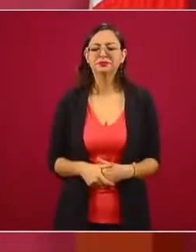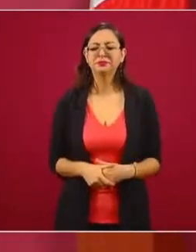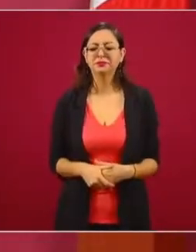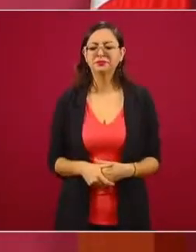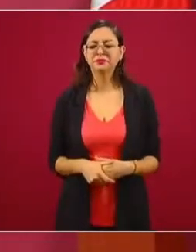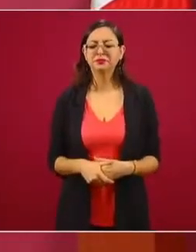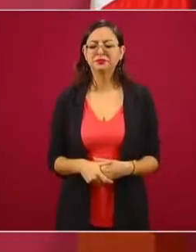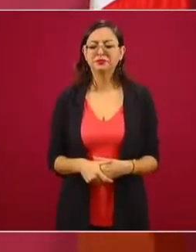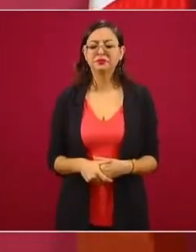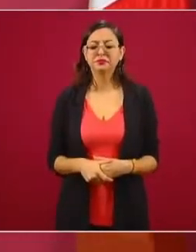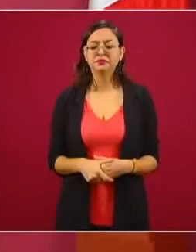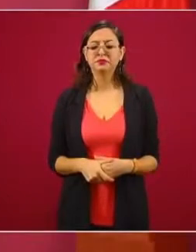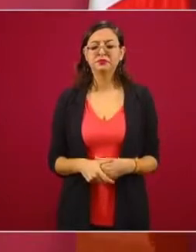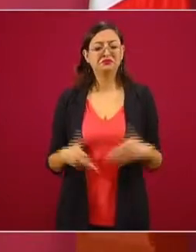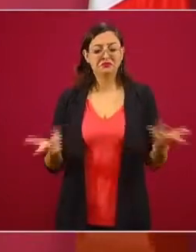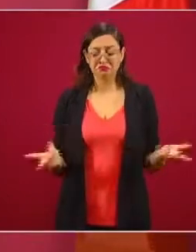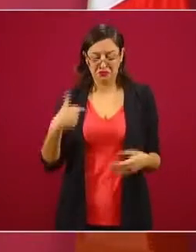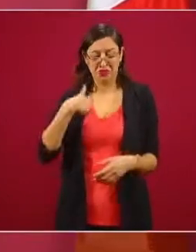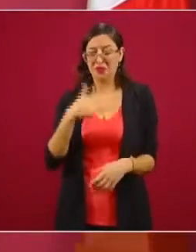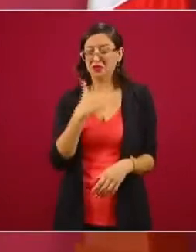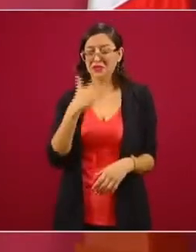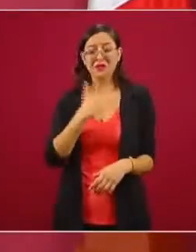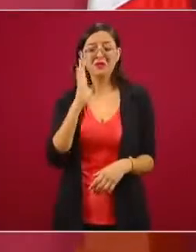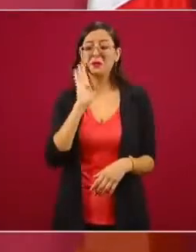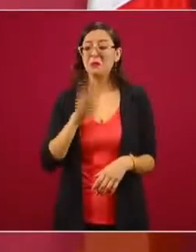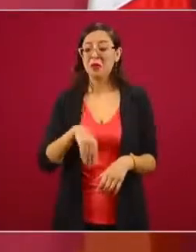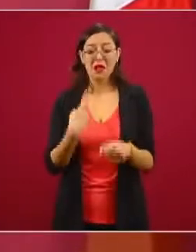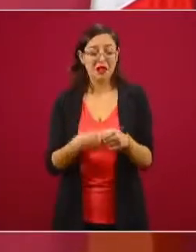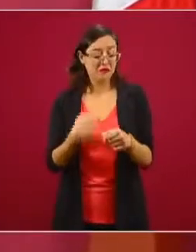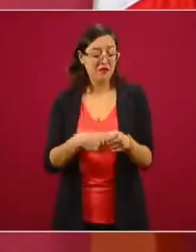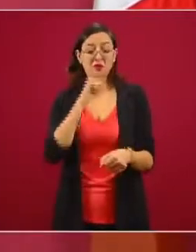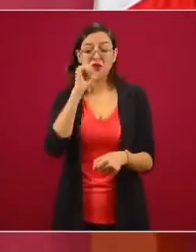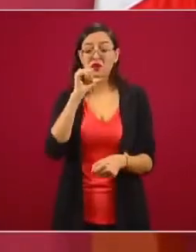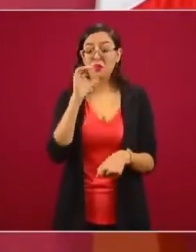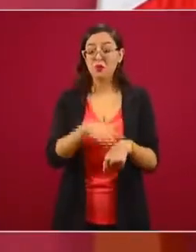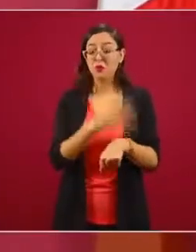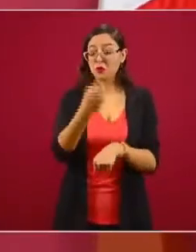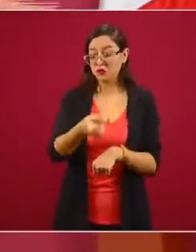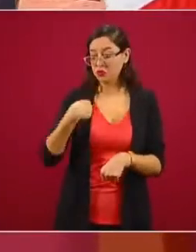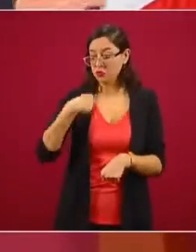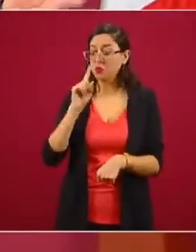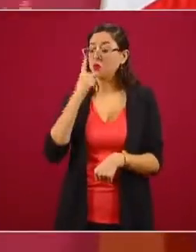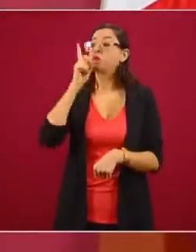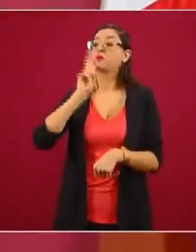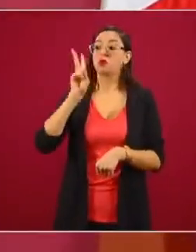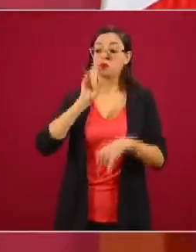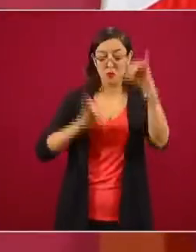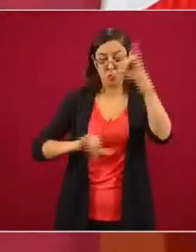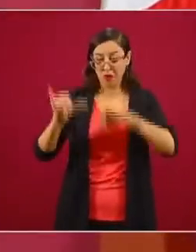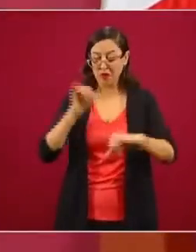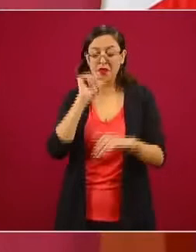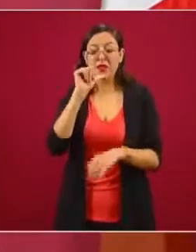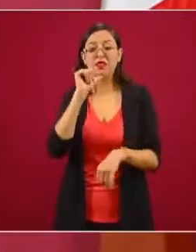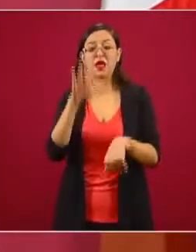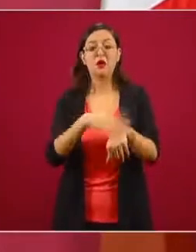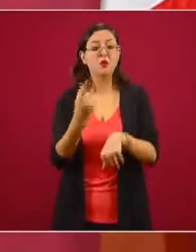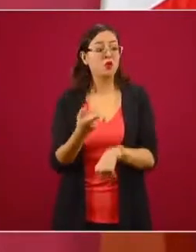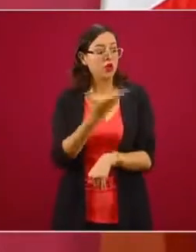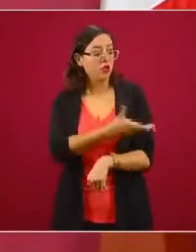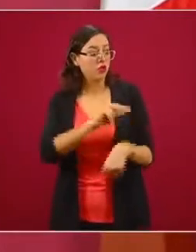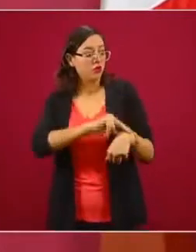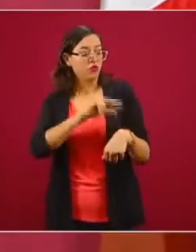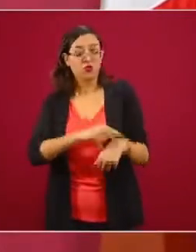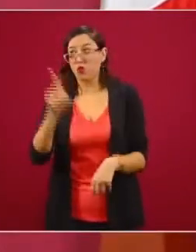yo ningún síntoma, por eso no me había hecho la prueba, porque le hago caso aquí a los